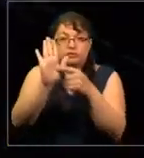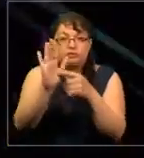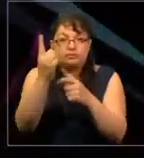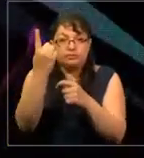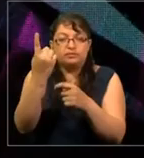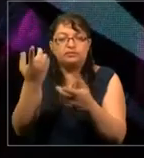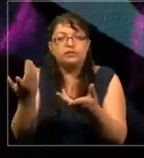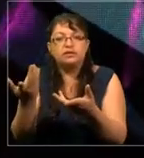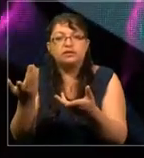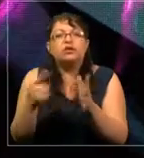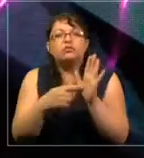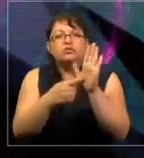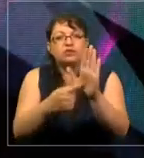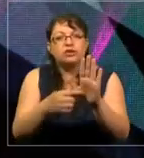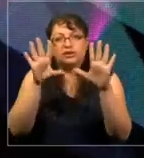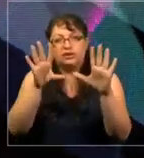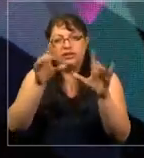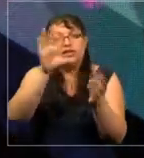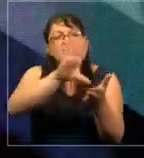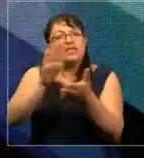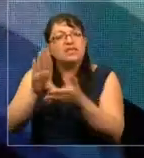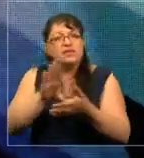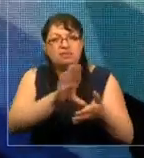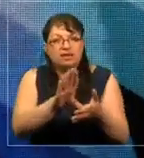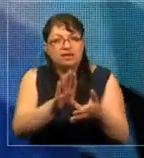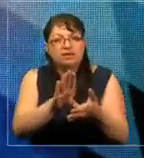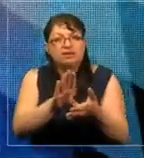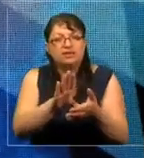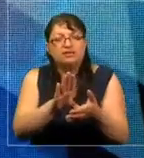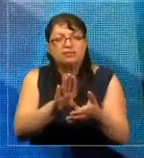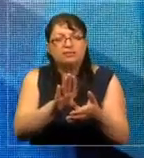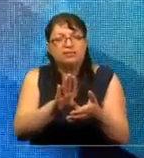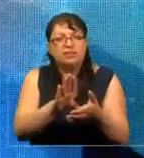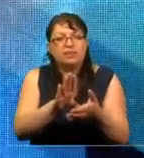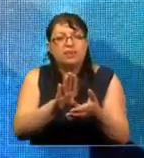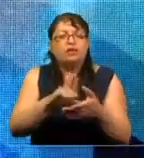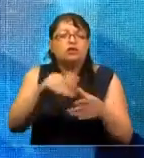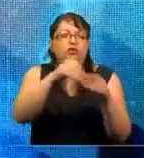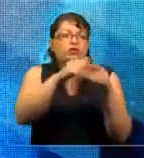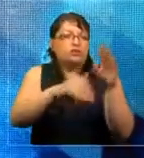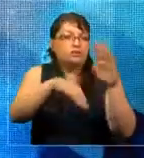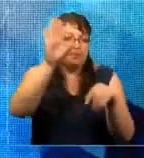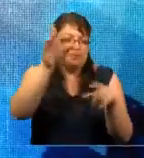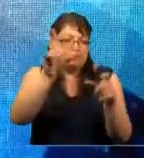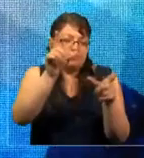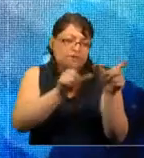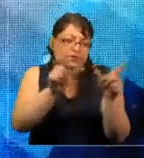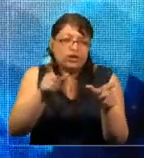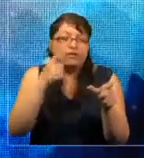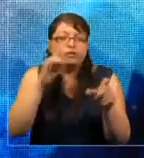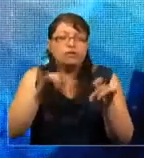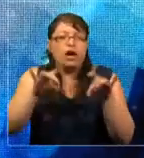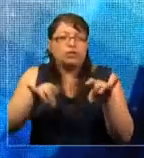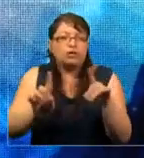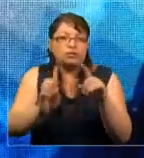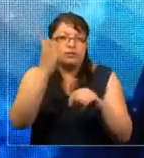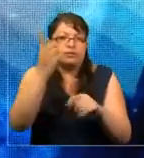muestra los 10 países con menor abstención electoral. Ahí vemos a Australia liderando.